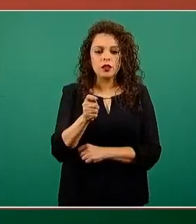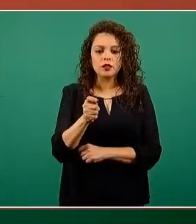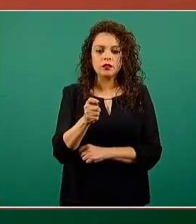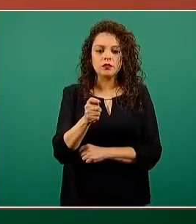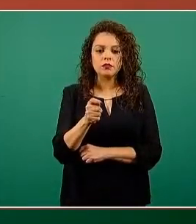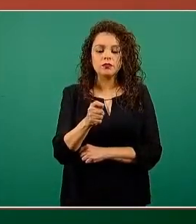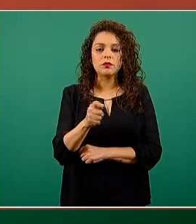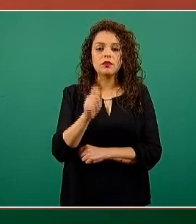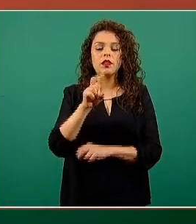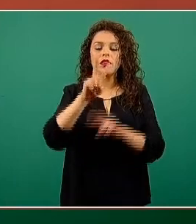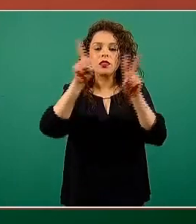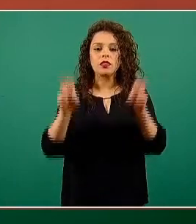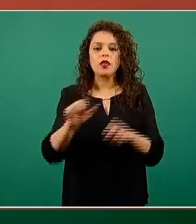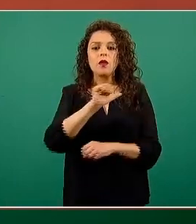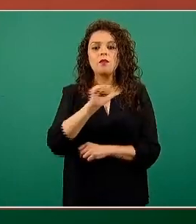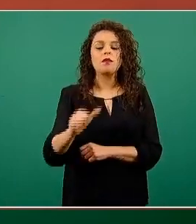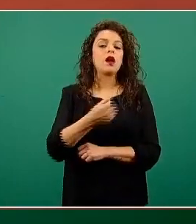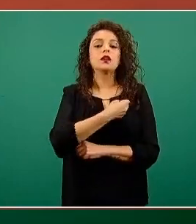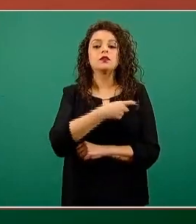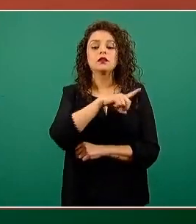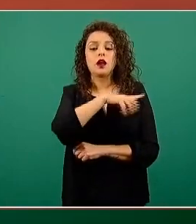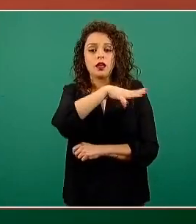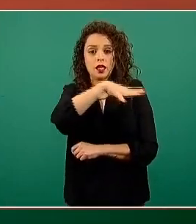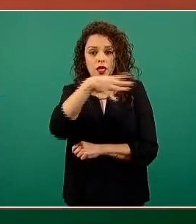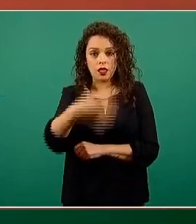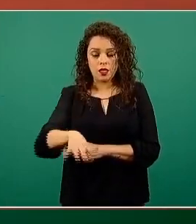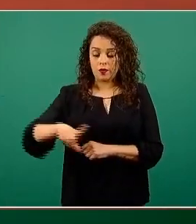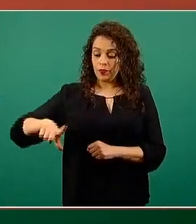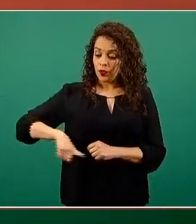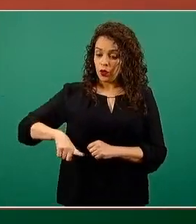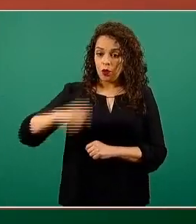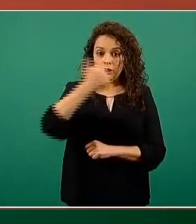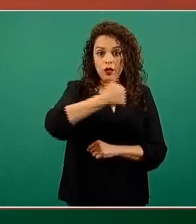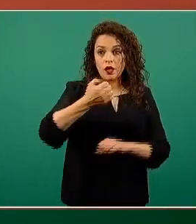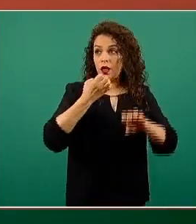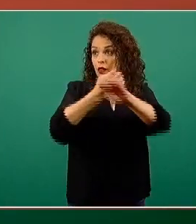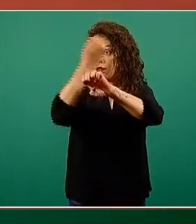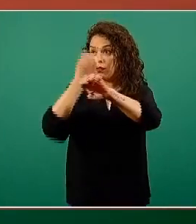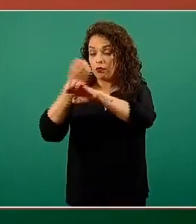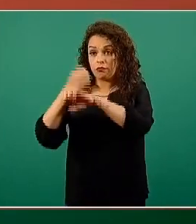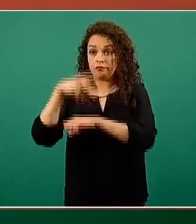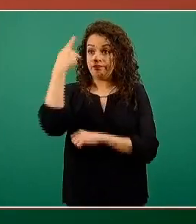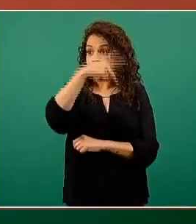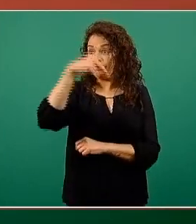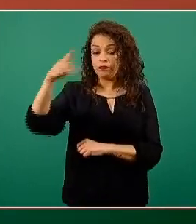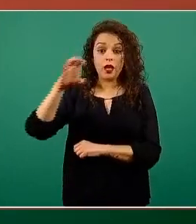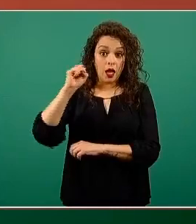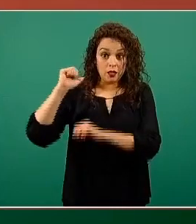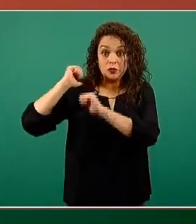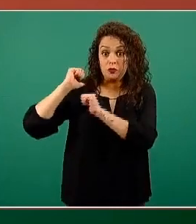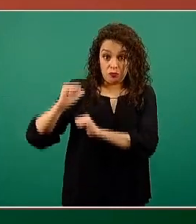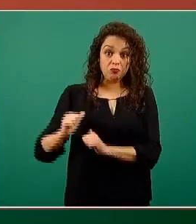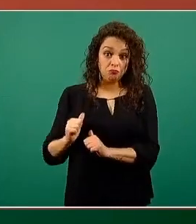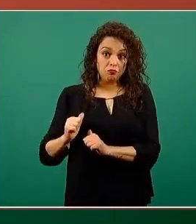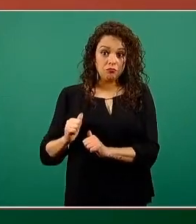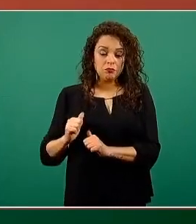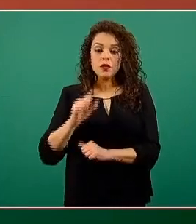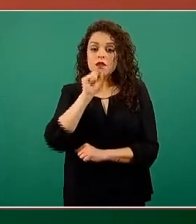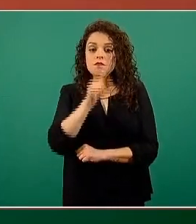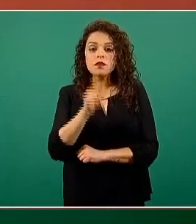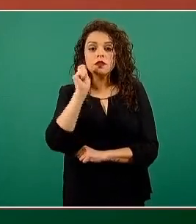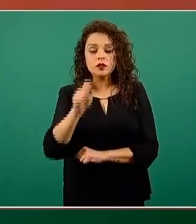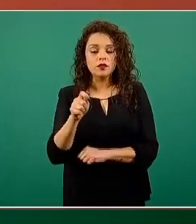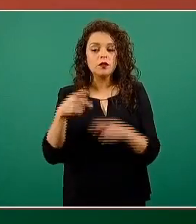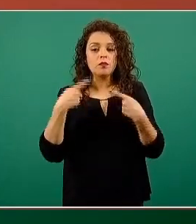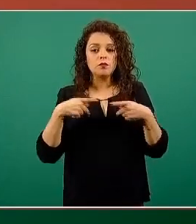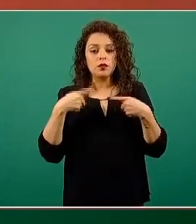de salubridad general que en los gobiernos de las entidades federativas en su calidad de autoridad sanitaria, así como las personas físicas